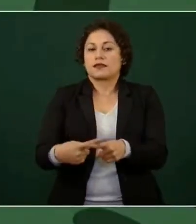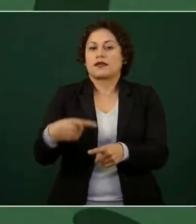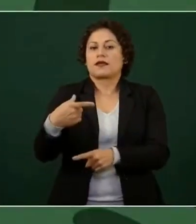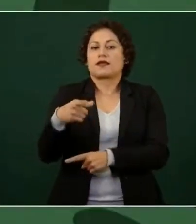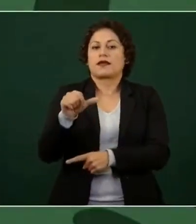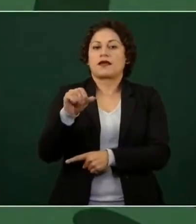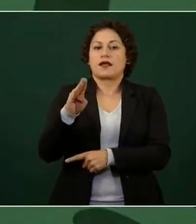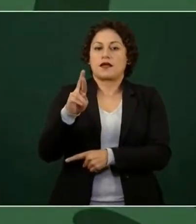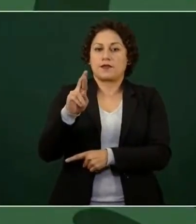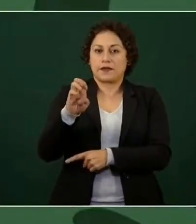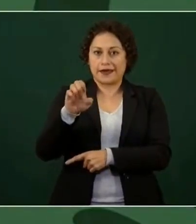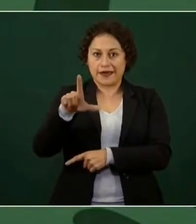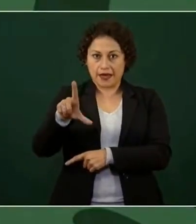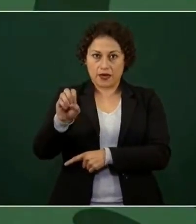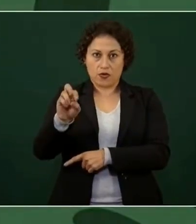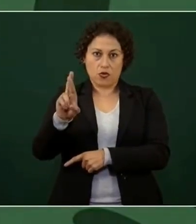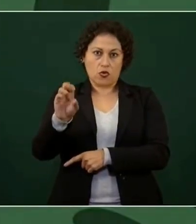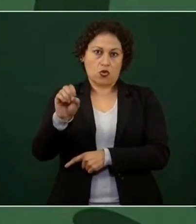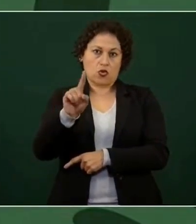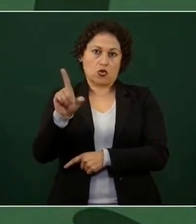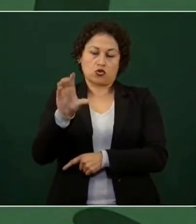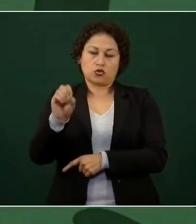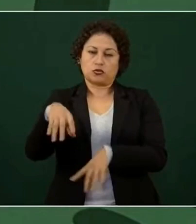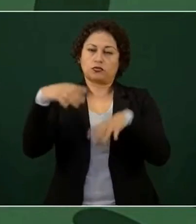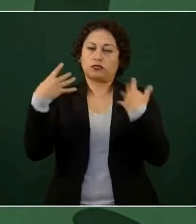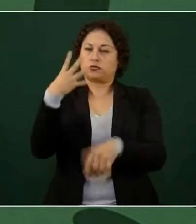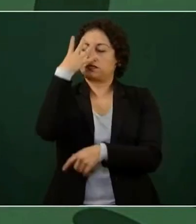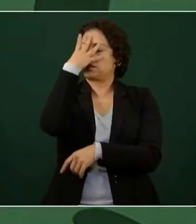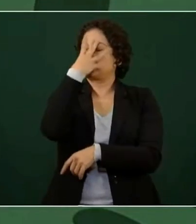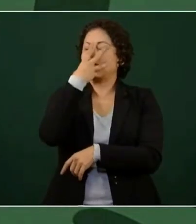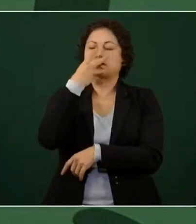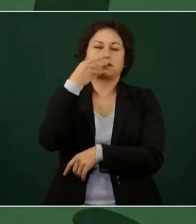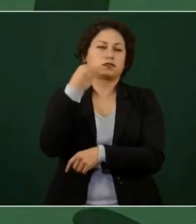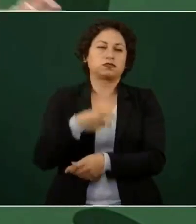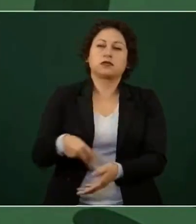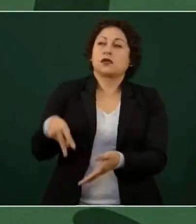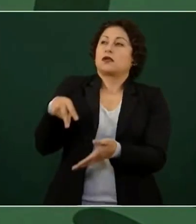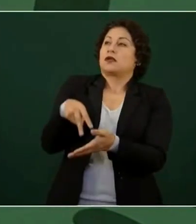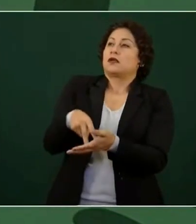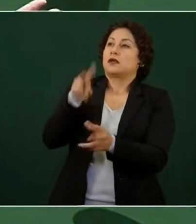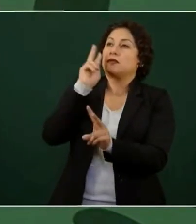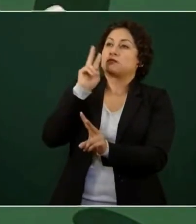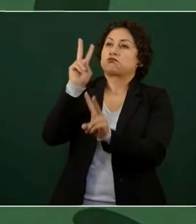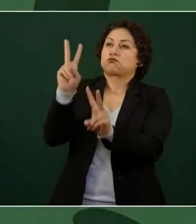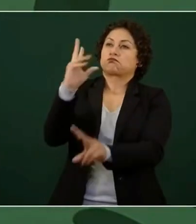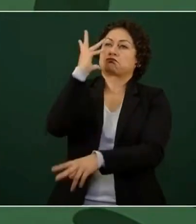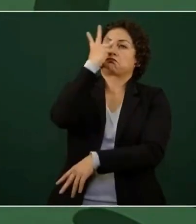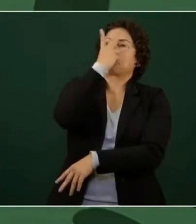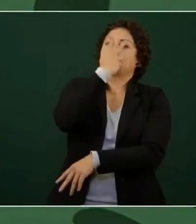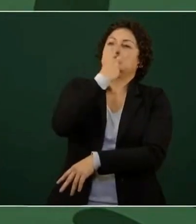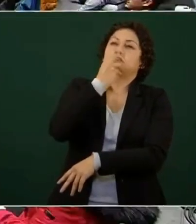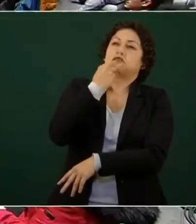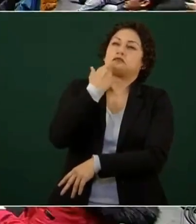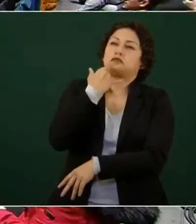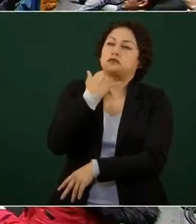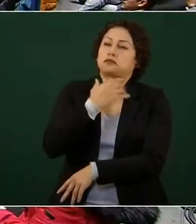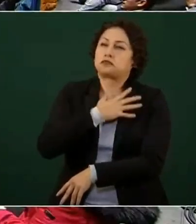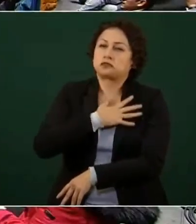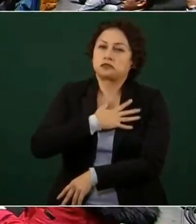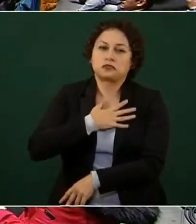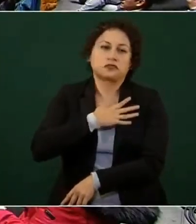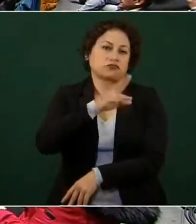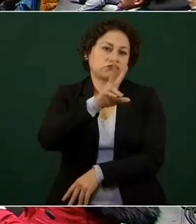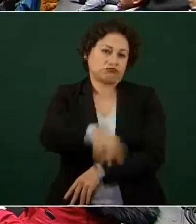es espléndido, muy bello, mucho muy bello, es para disfrutar. Entonces, pero quien sabe más, es claro.